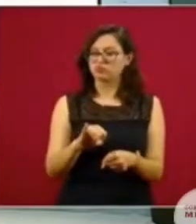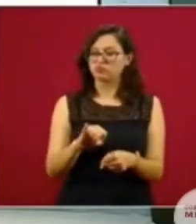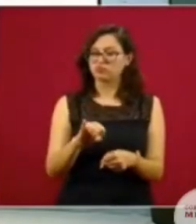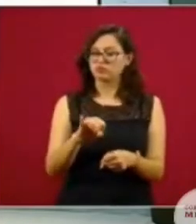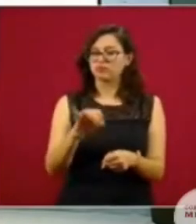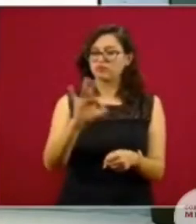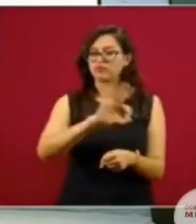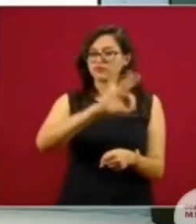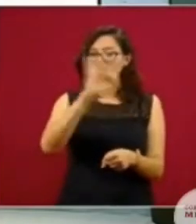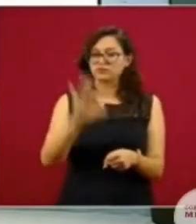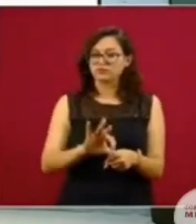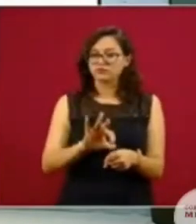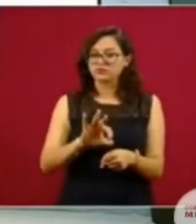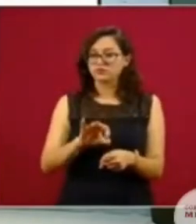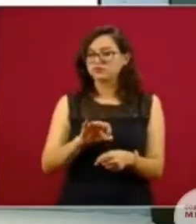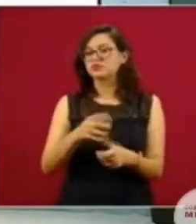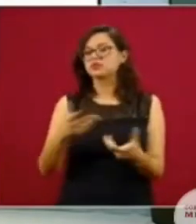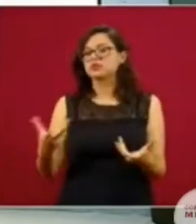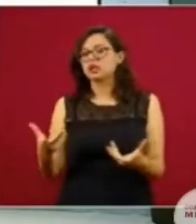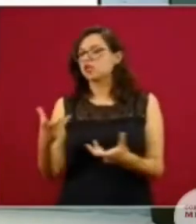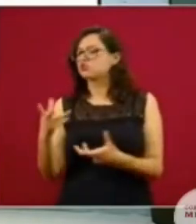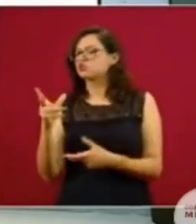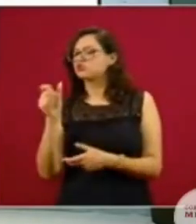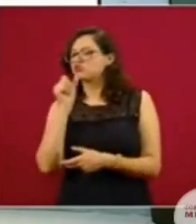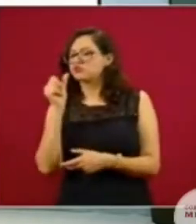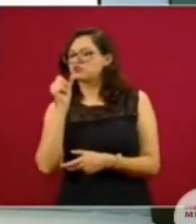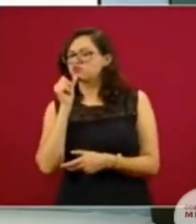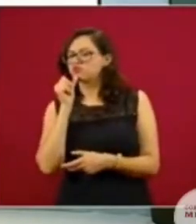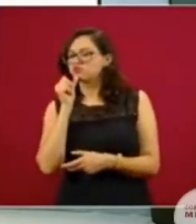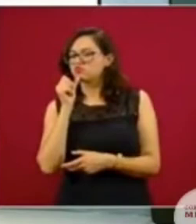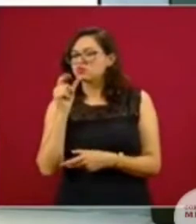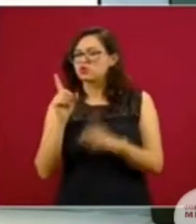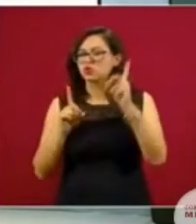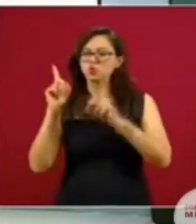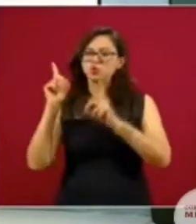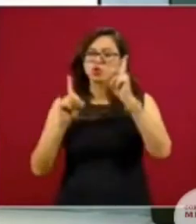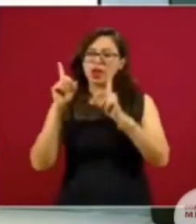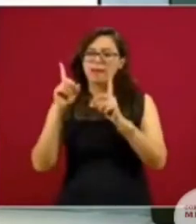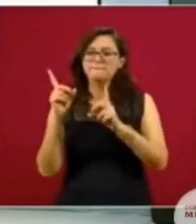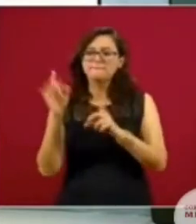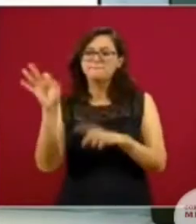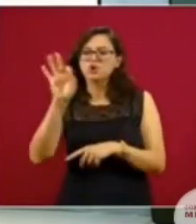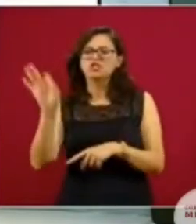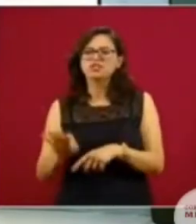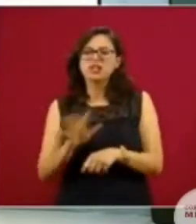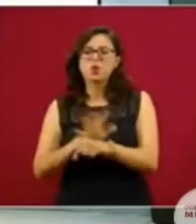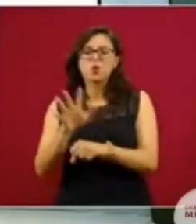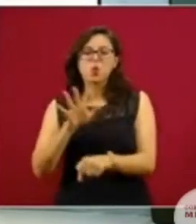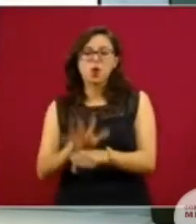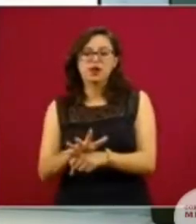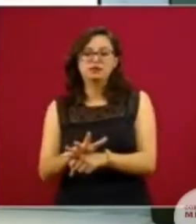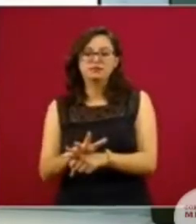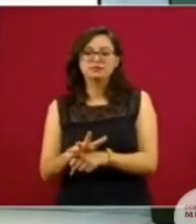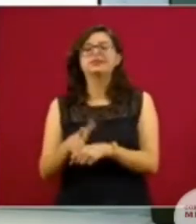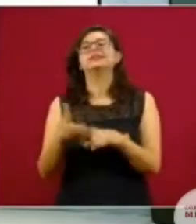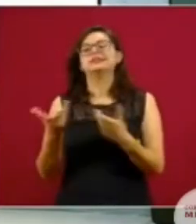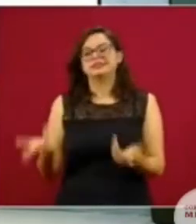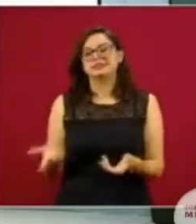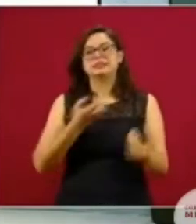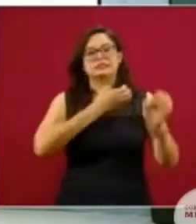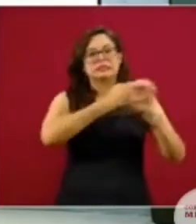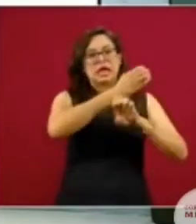con un porcentaje de los casos que son sospechosos. ¿Cuál es ese porcentaje y de dónde surge? Del